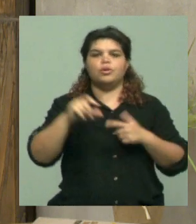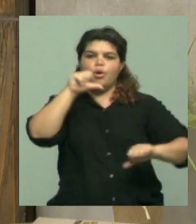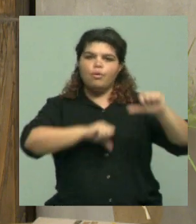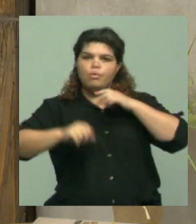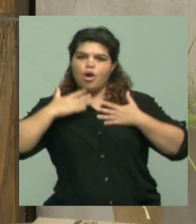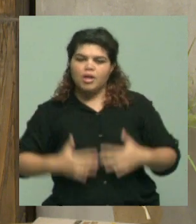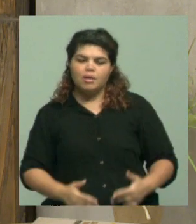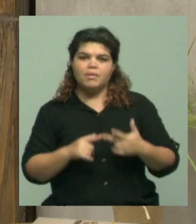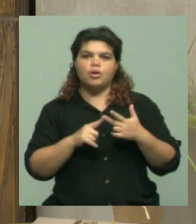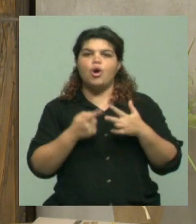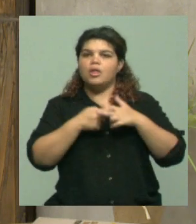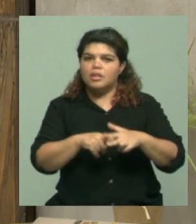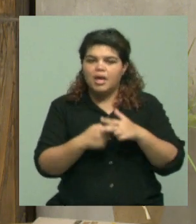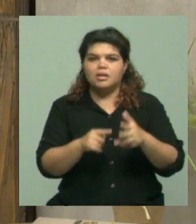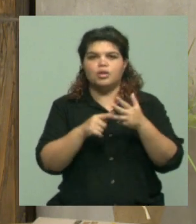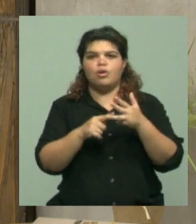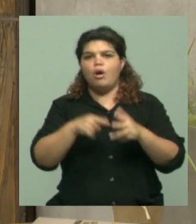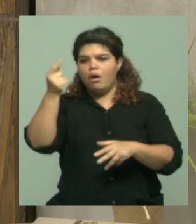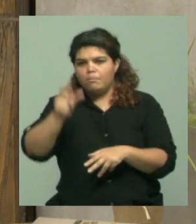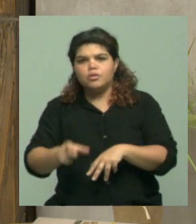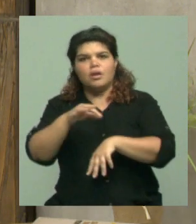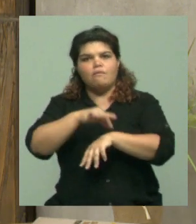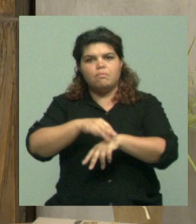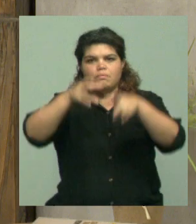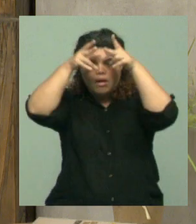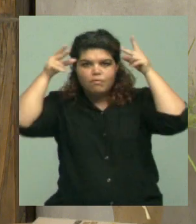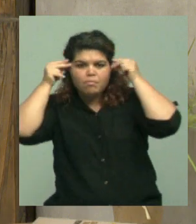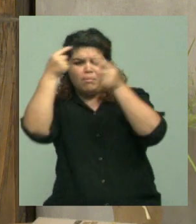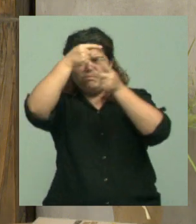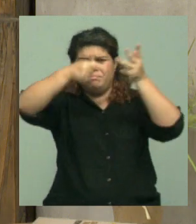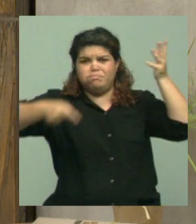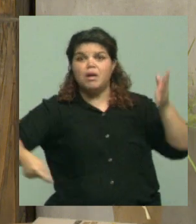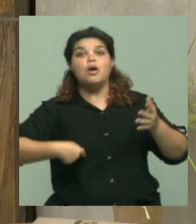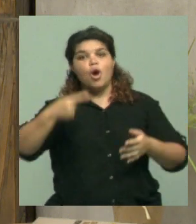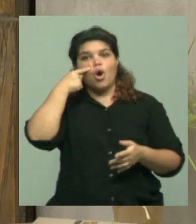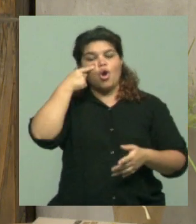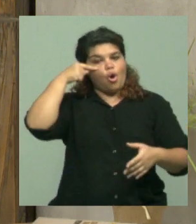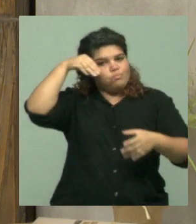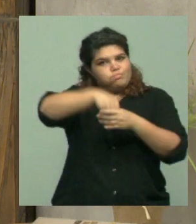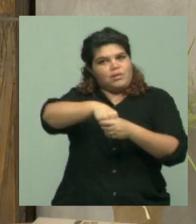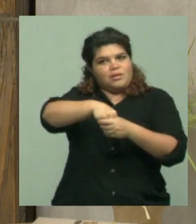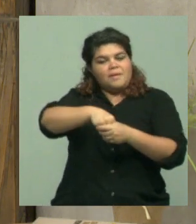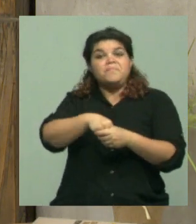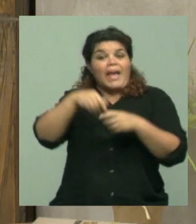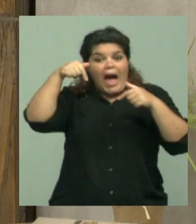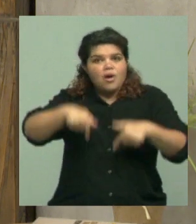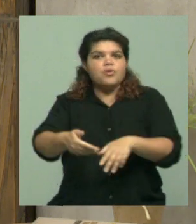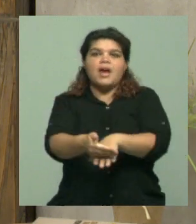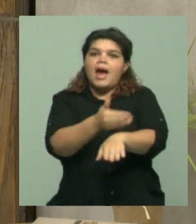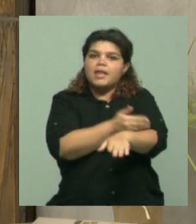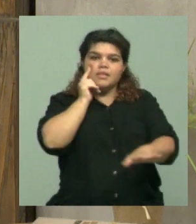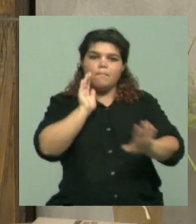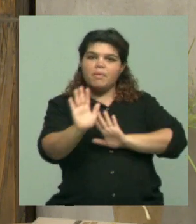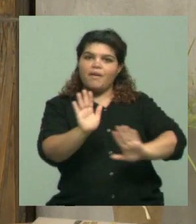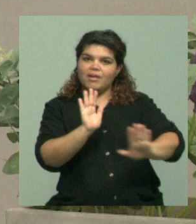laboratorios, entrenados en esta patología que no es endémica. Luego sí, la van a estudiar cuando sea endémica, pero tenemos que prepararnos para